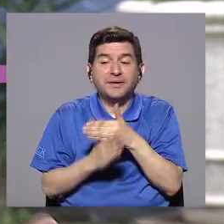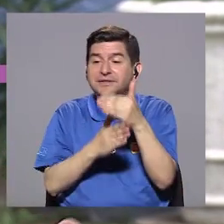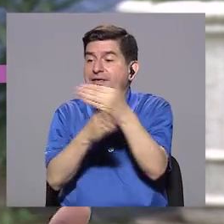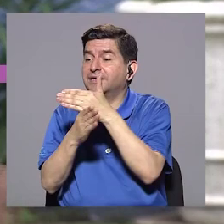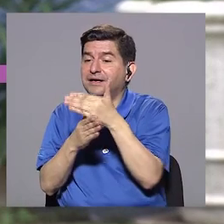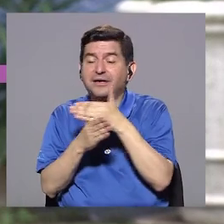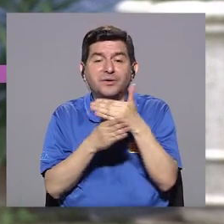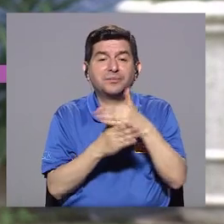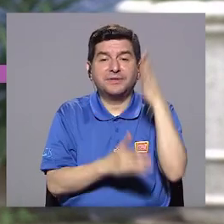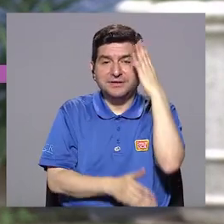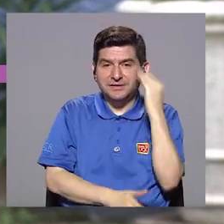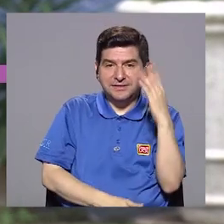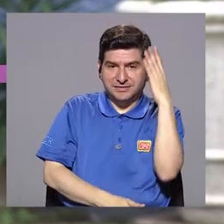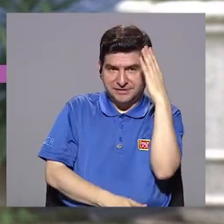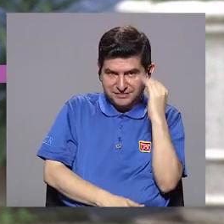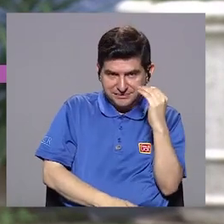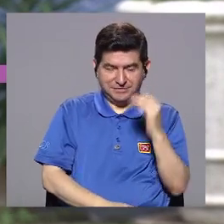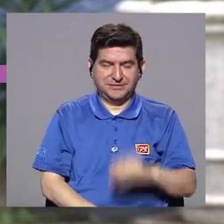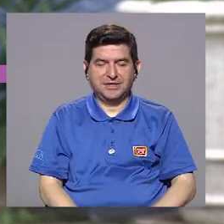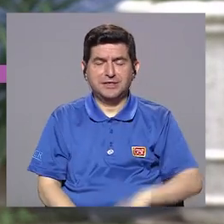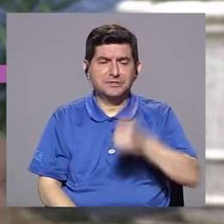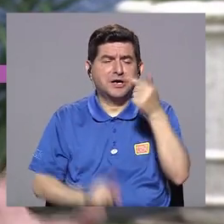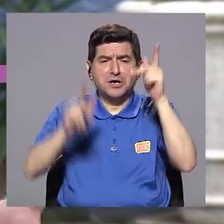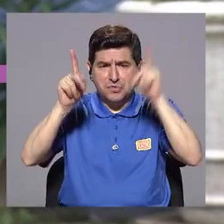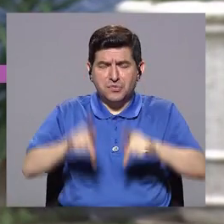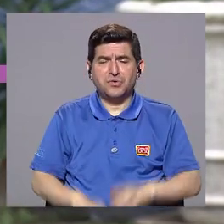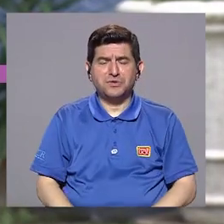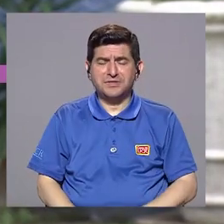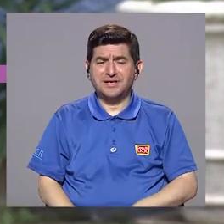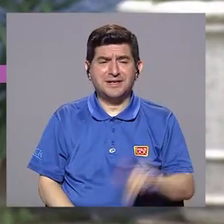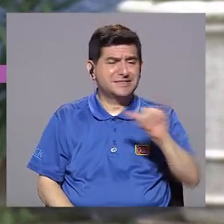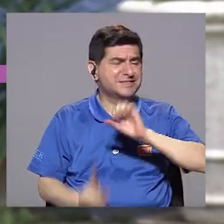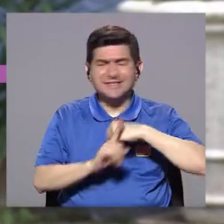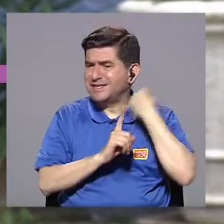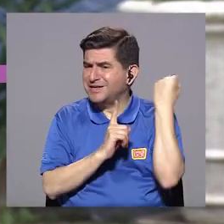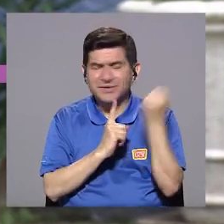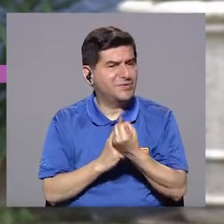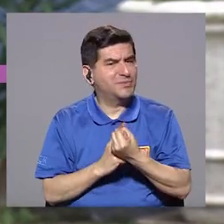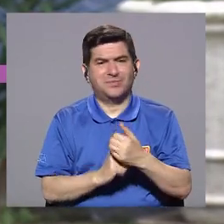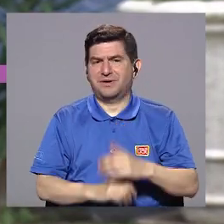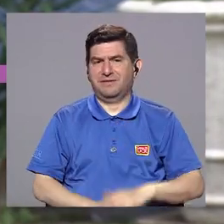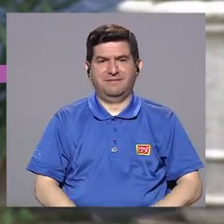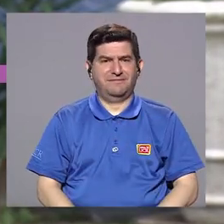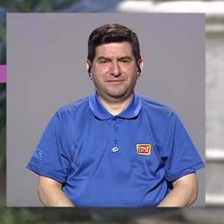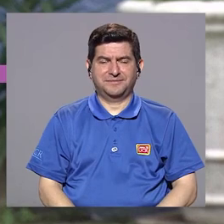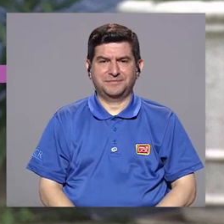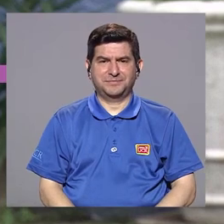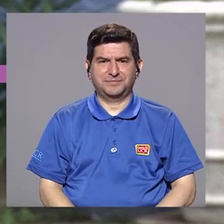compartir la experiencia con otras personas que están viviendo exactamente los mismos síntomas.